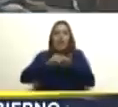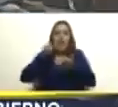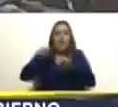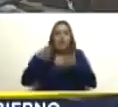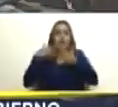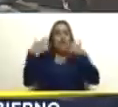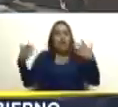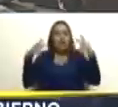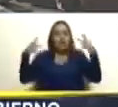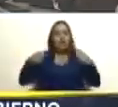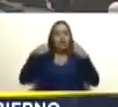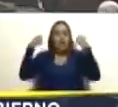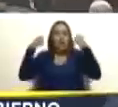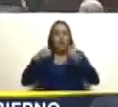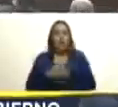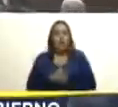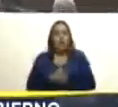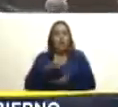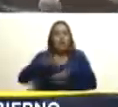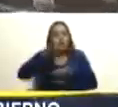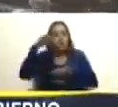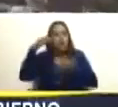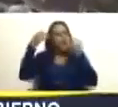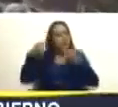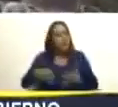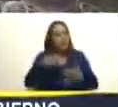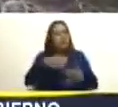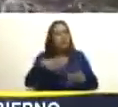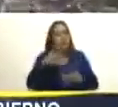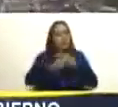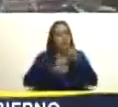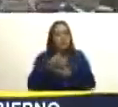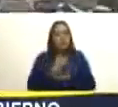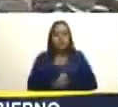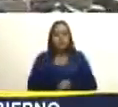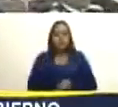gran victoria espiritual real que podemos cosechar